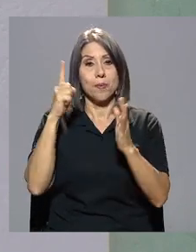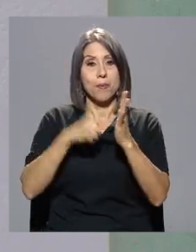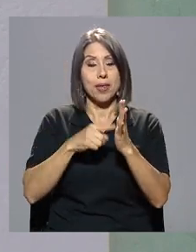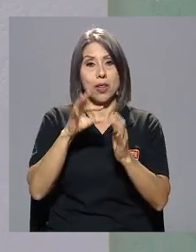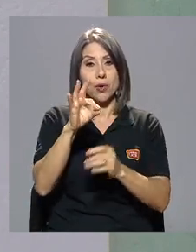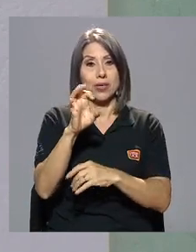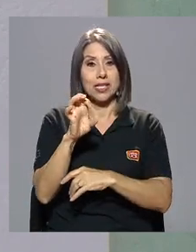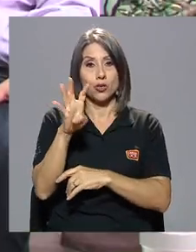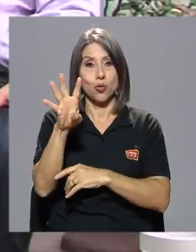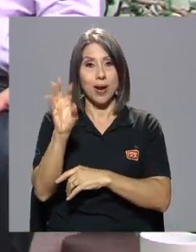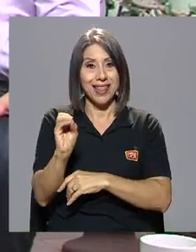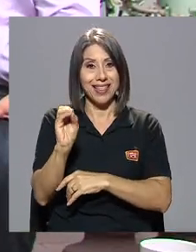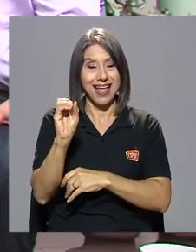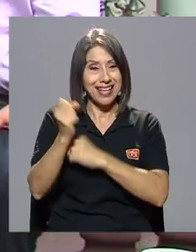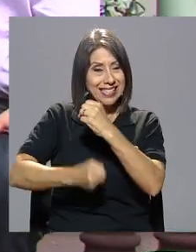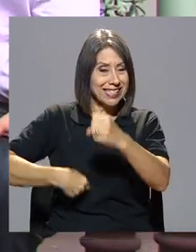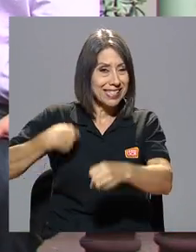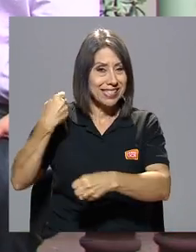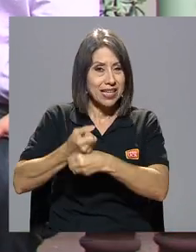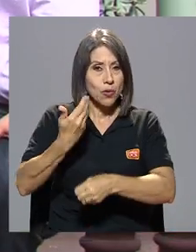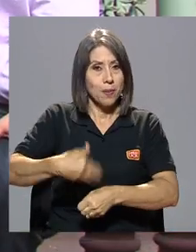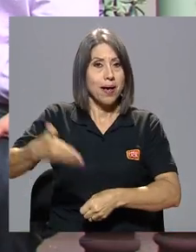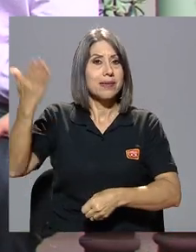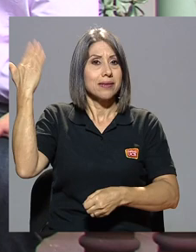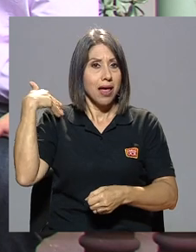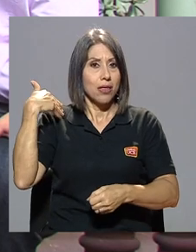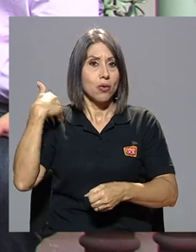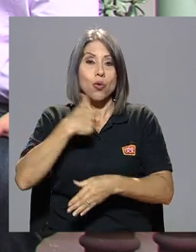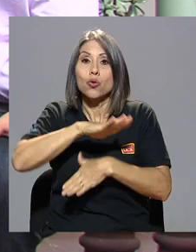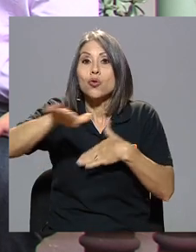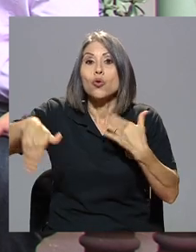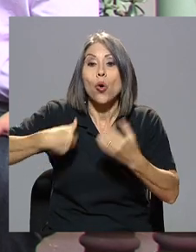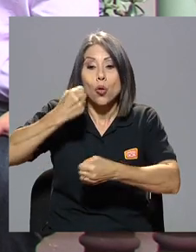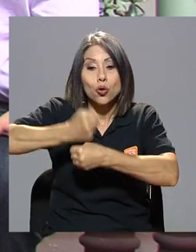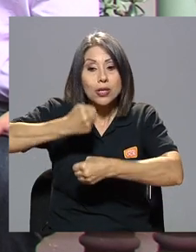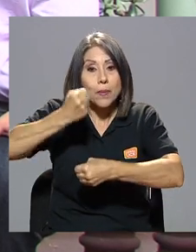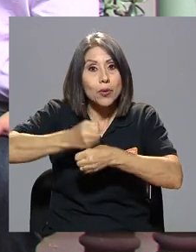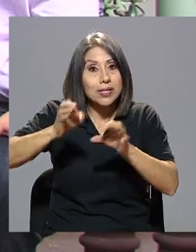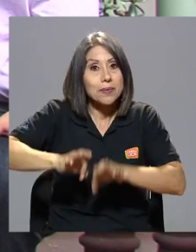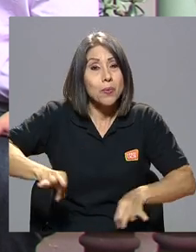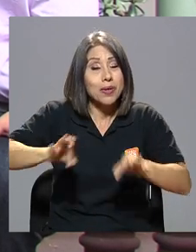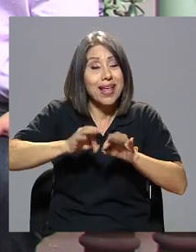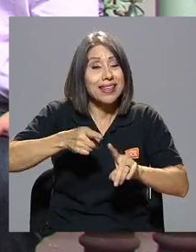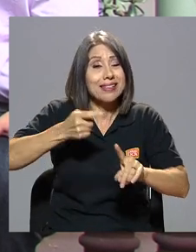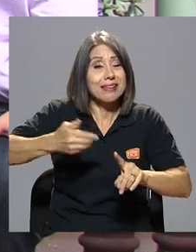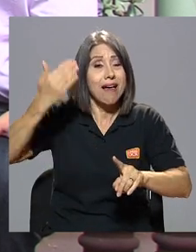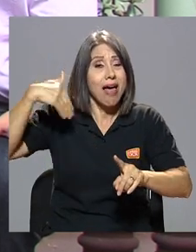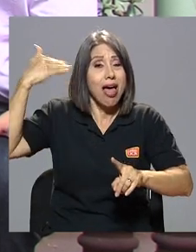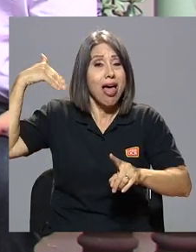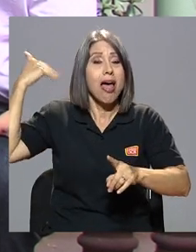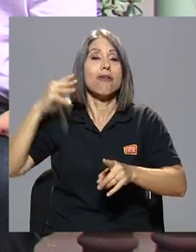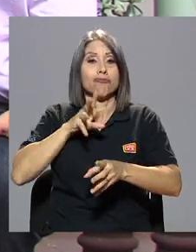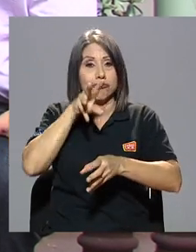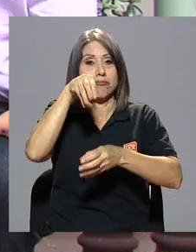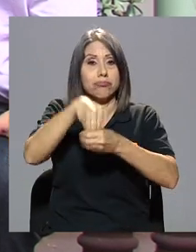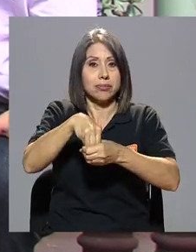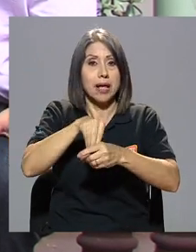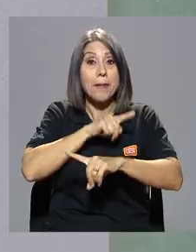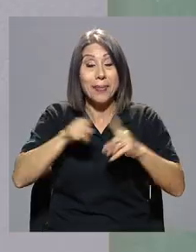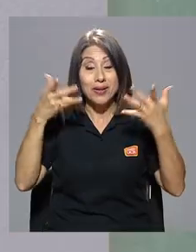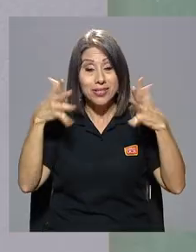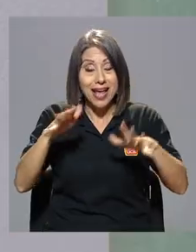del siglo pasado claro incluyo todos los aportes importantes que vienen de atrás pero esta